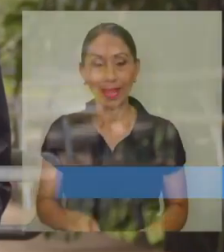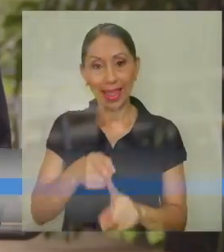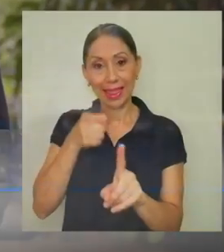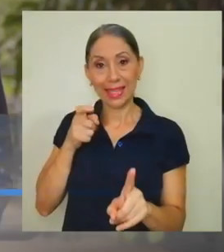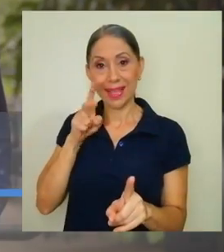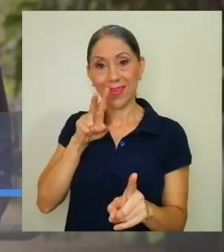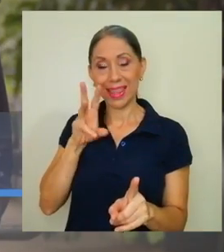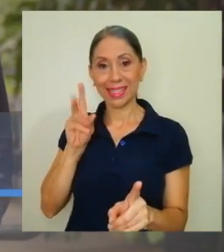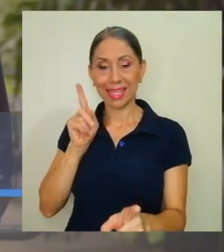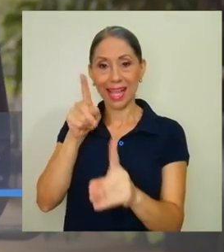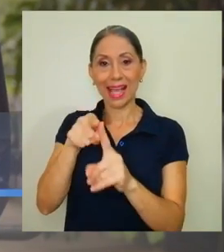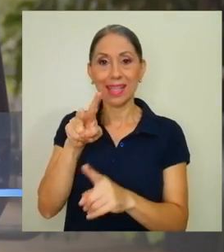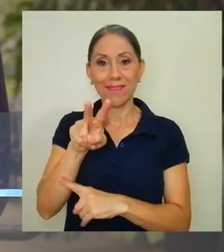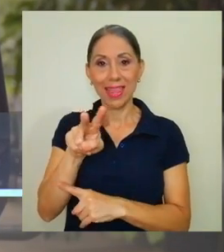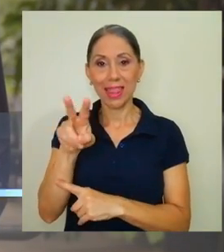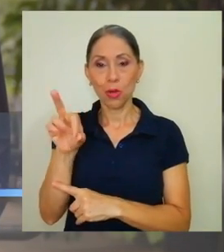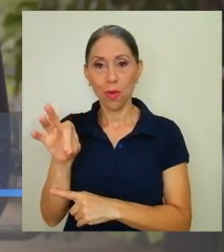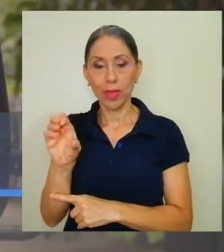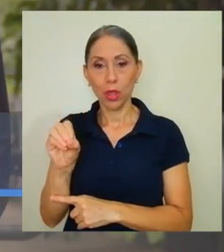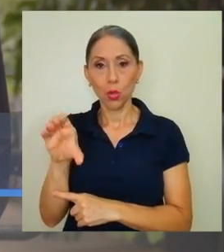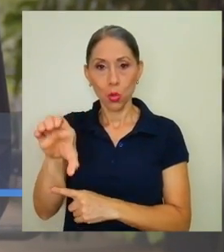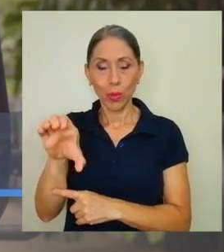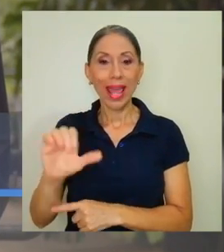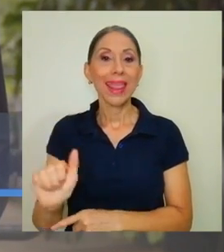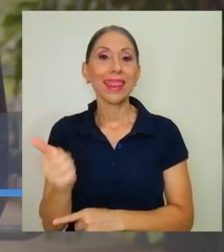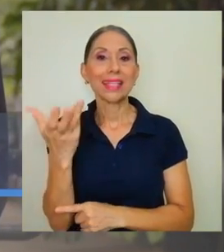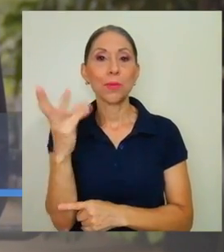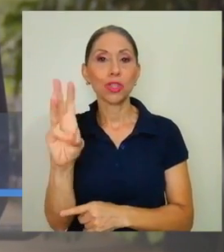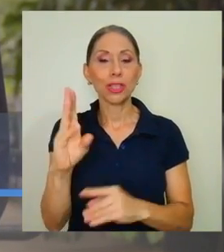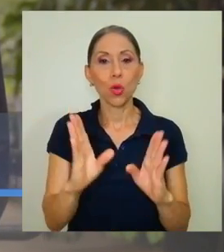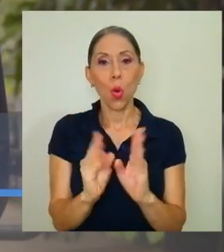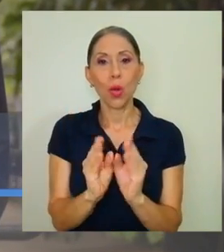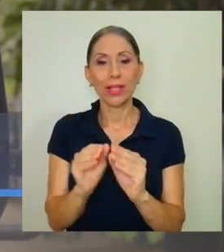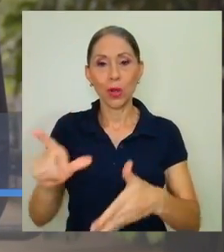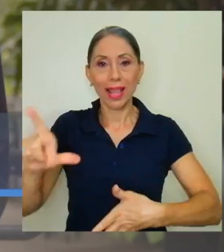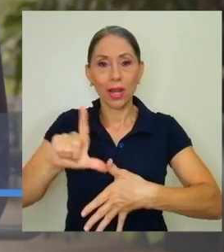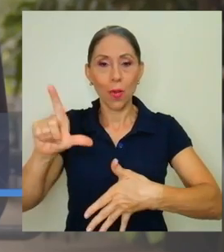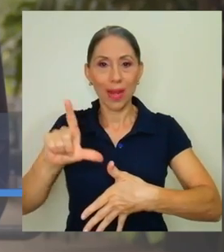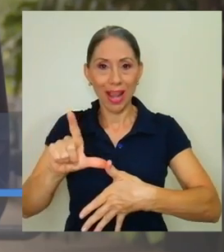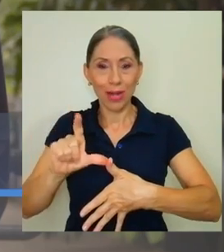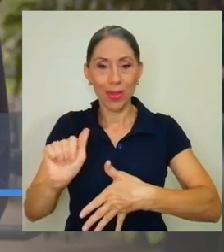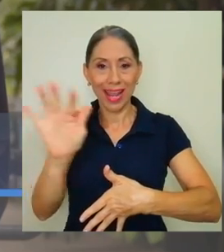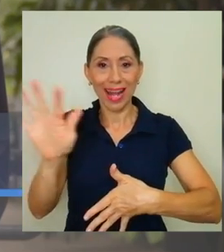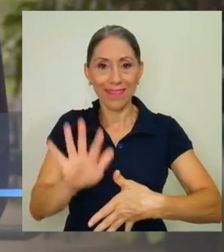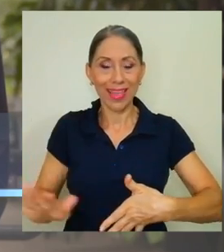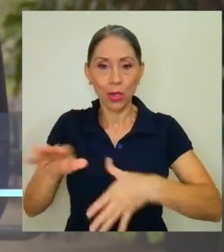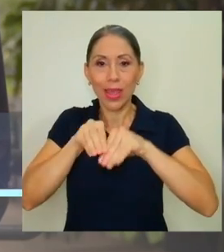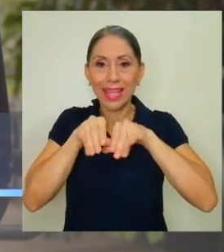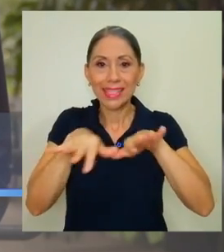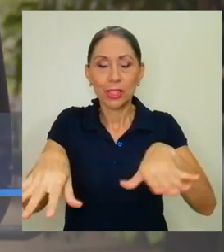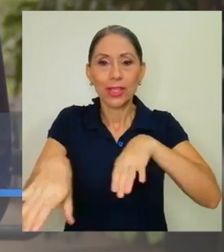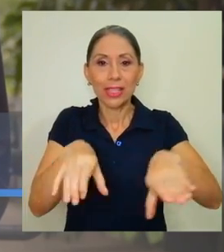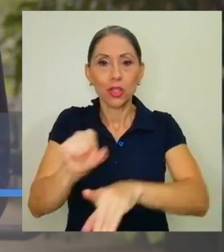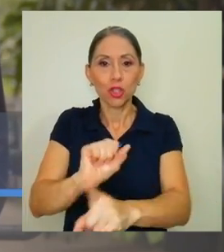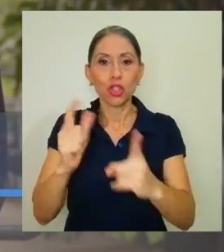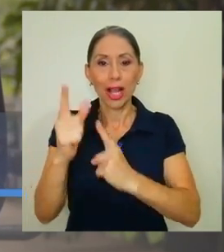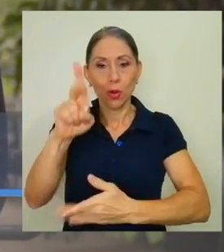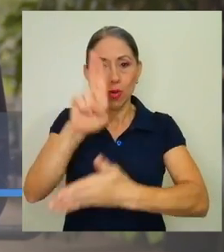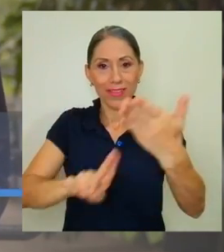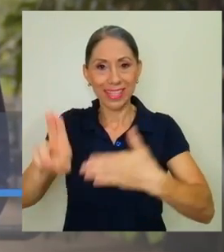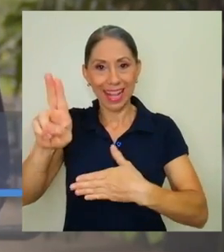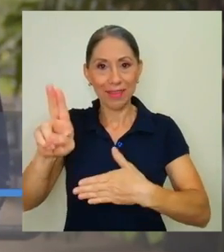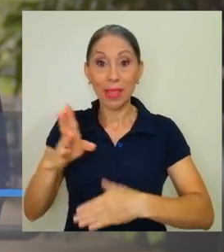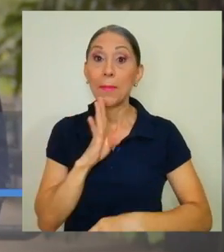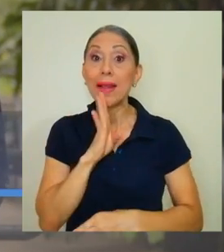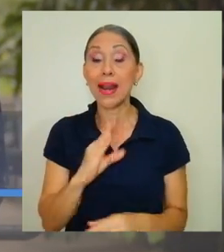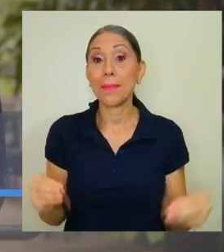Del 26 al 29 de octubre se llevará a cabo el XVI Congreso Latinoamericano y Caribeño de Extensión y Acción Social Universitaria.